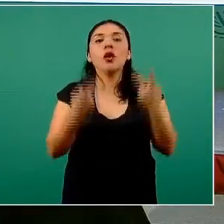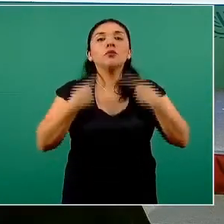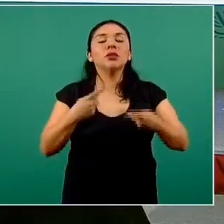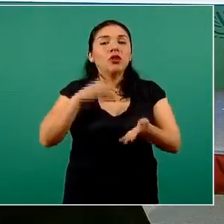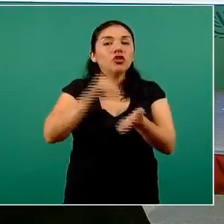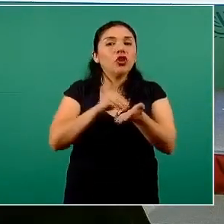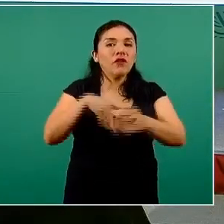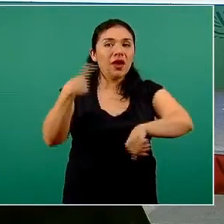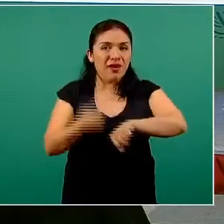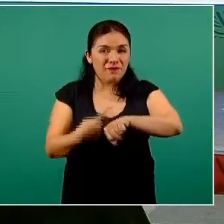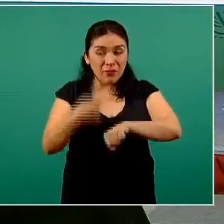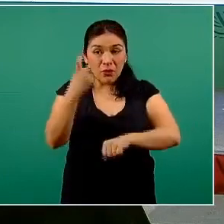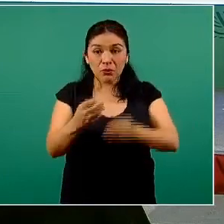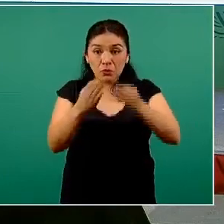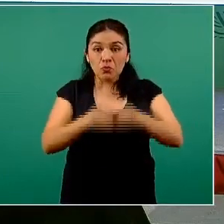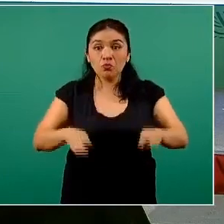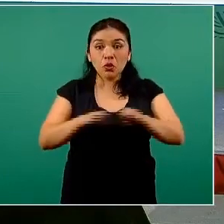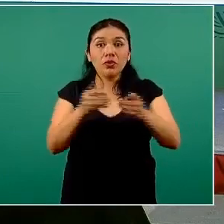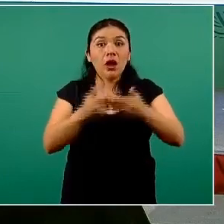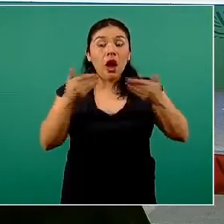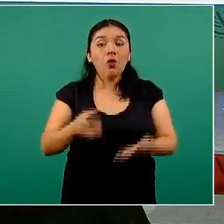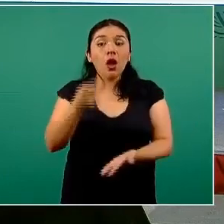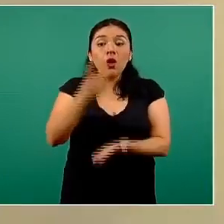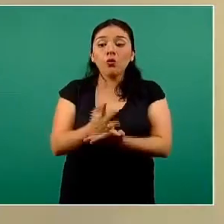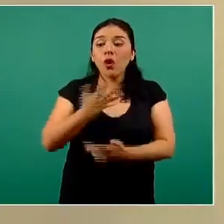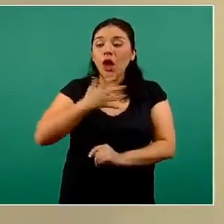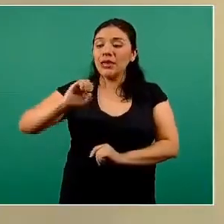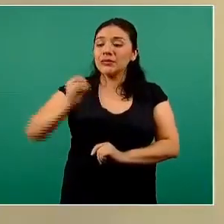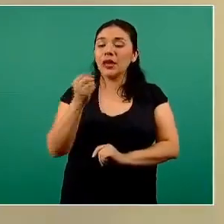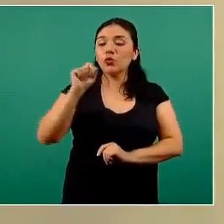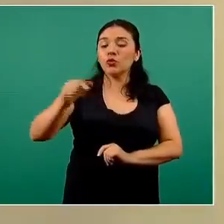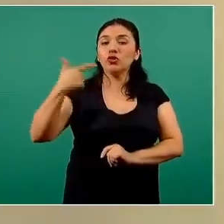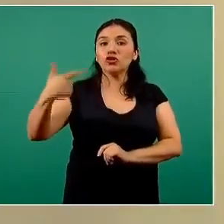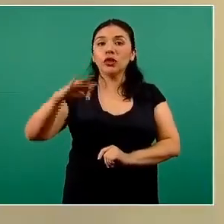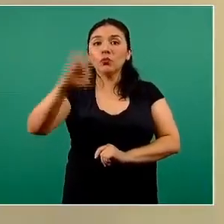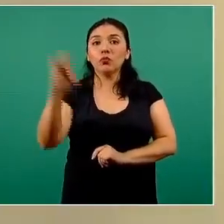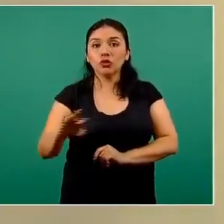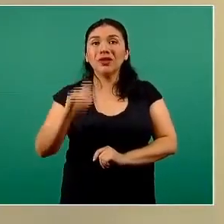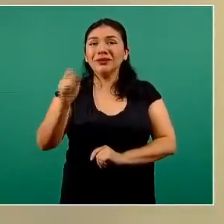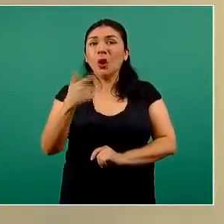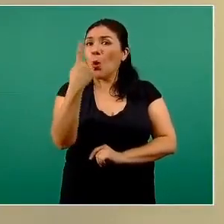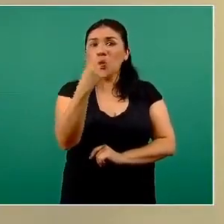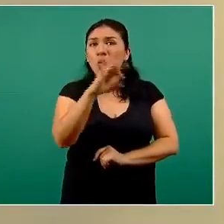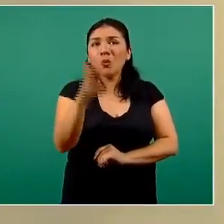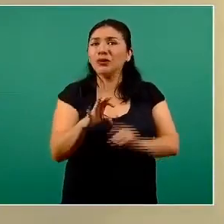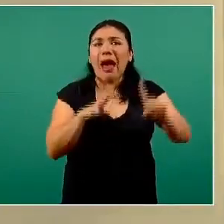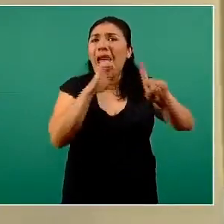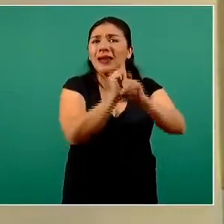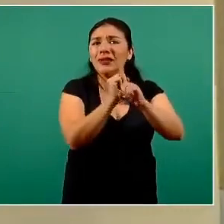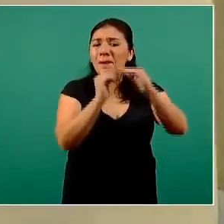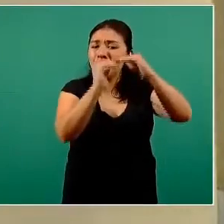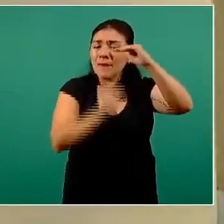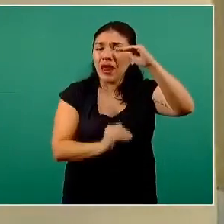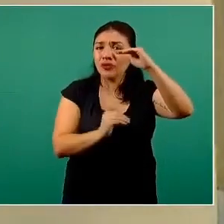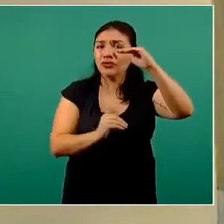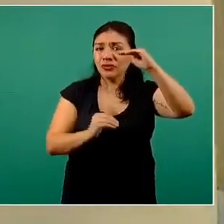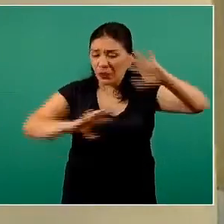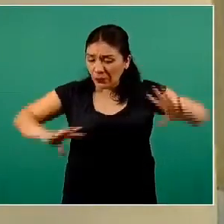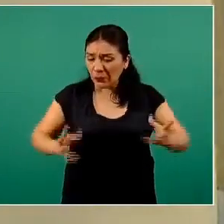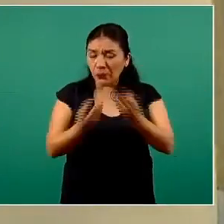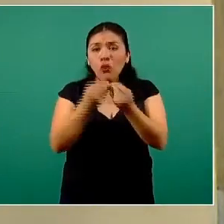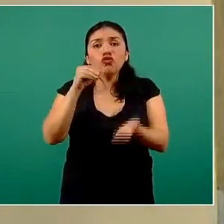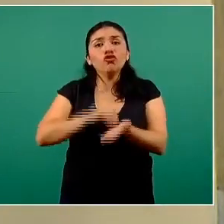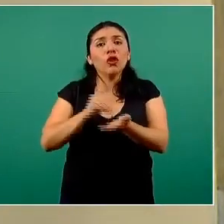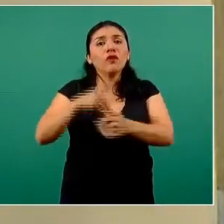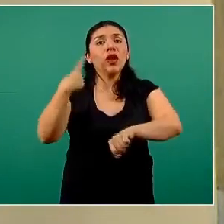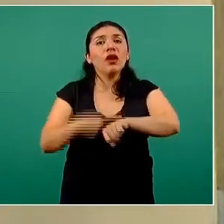importante comentar que actualmente solamente el 0.7, es decir, menos del 1 por ciento del total de nuestra epidemia,